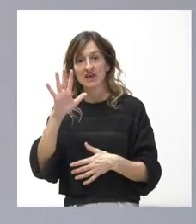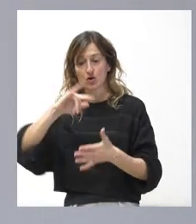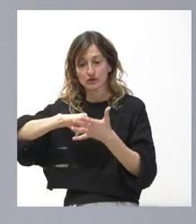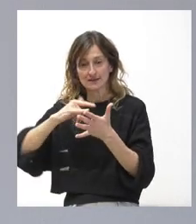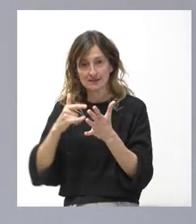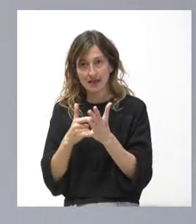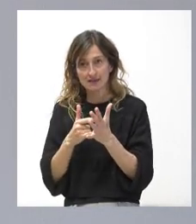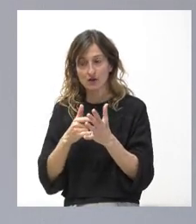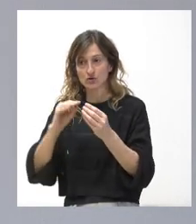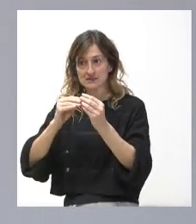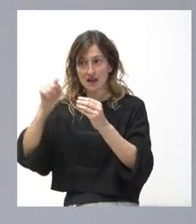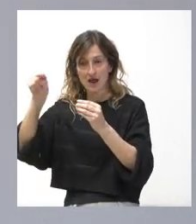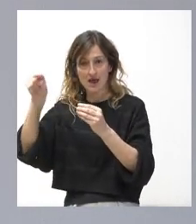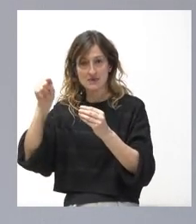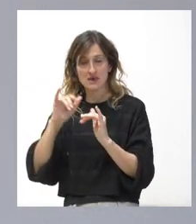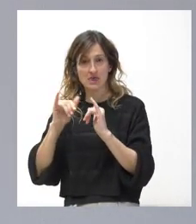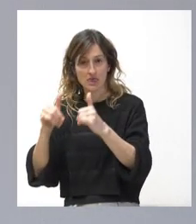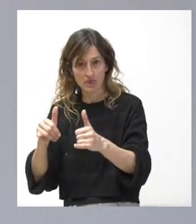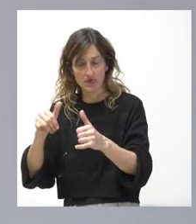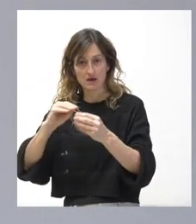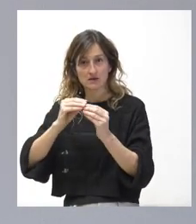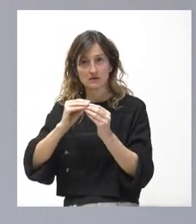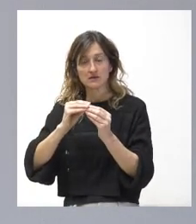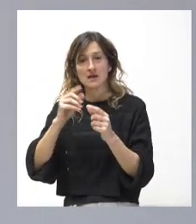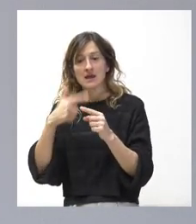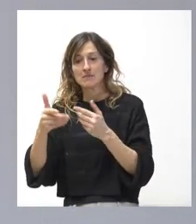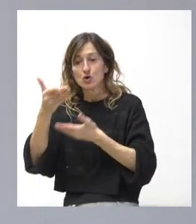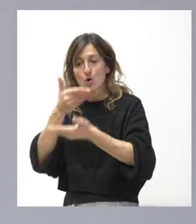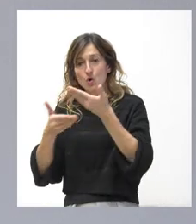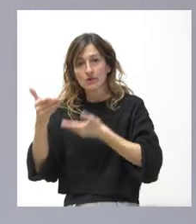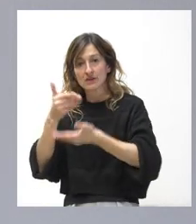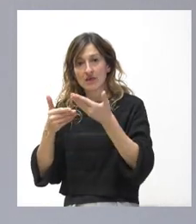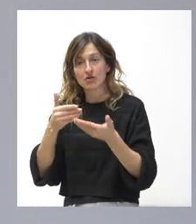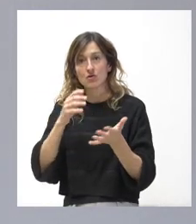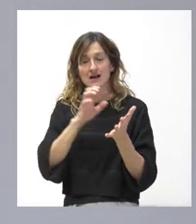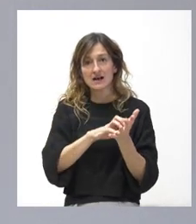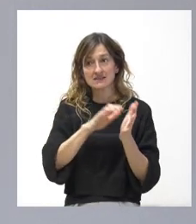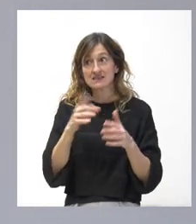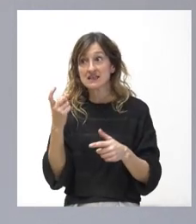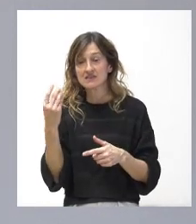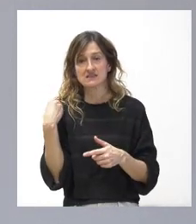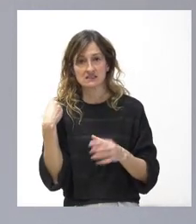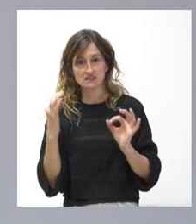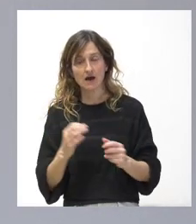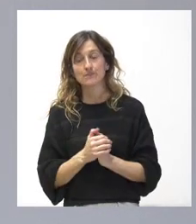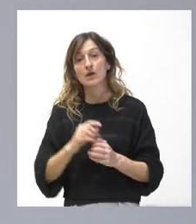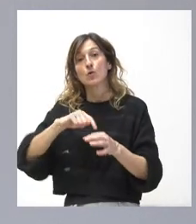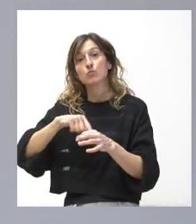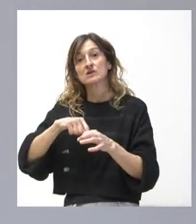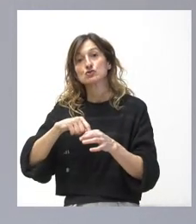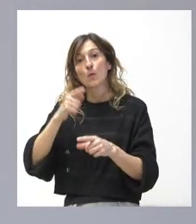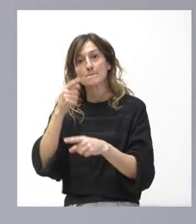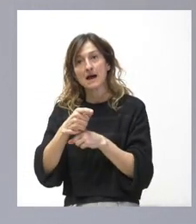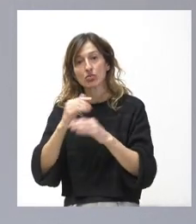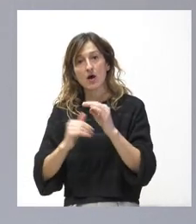instalar allí en el territorio, si es necesario, un elemento de coordinación de los medios de Castilla y León, si los requieren. Un puesto de mando avanzado también,